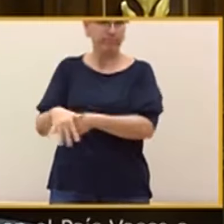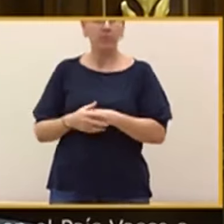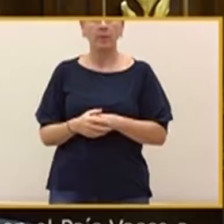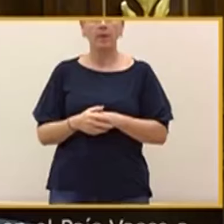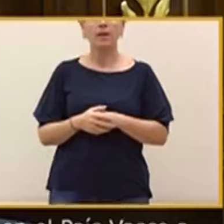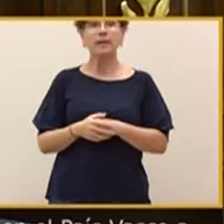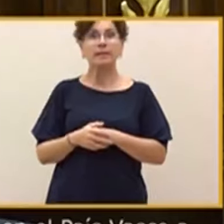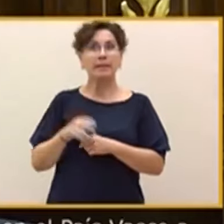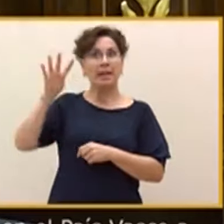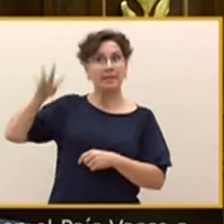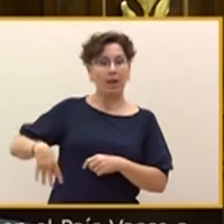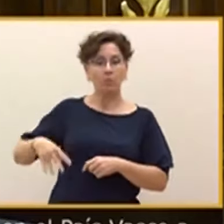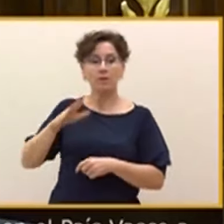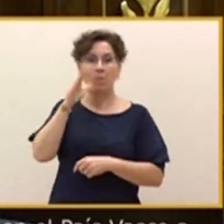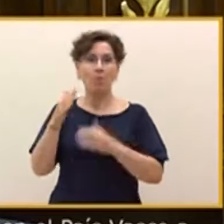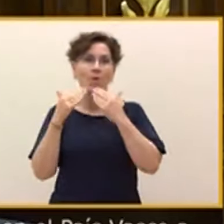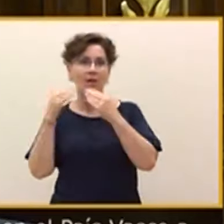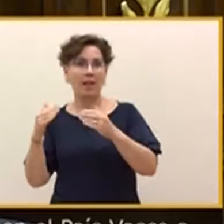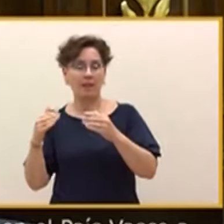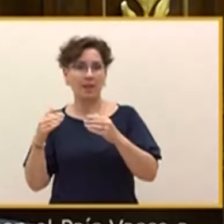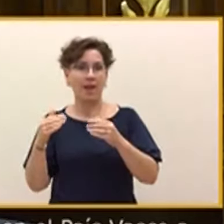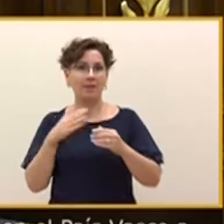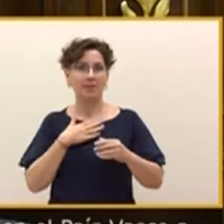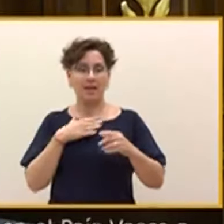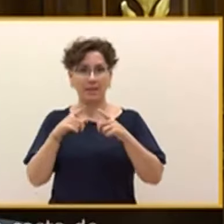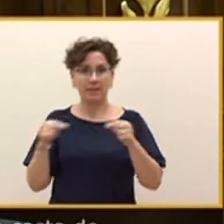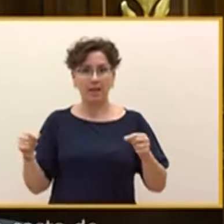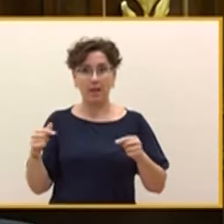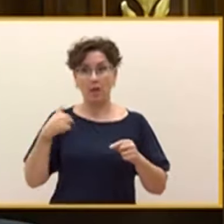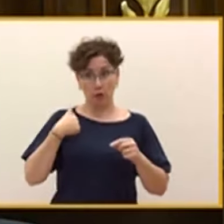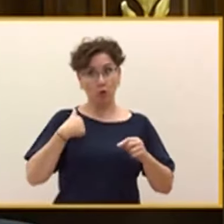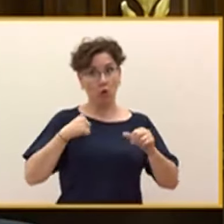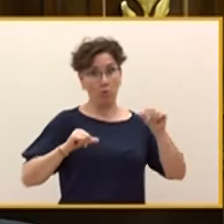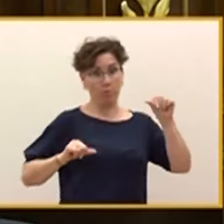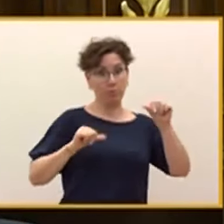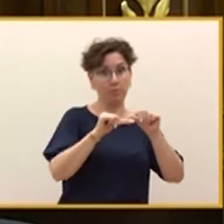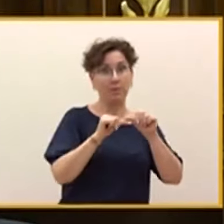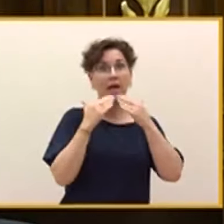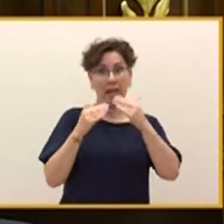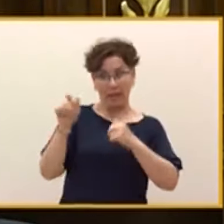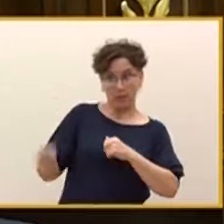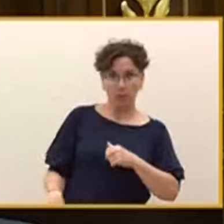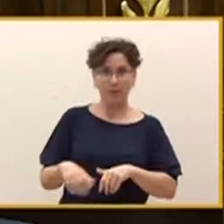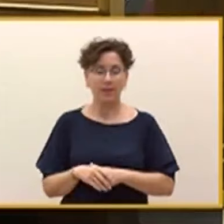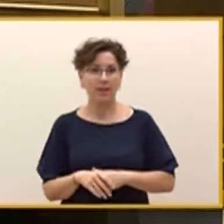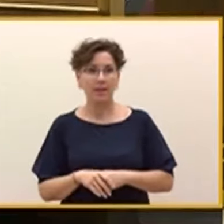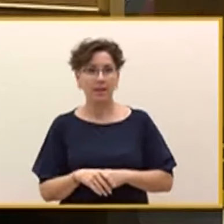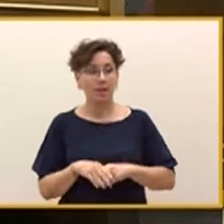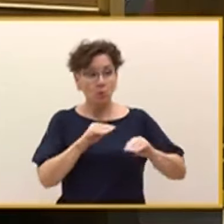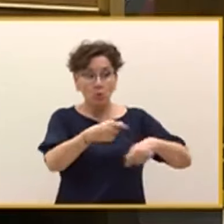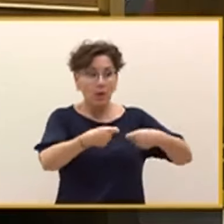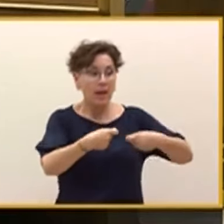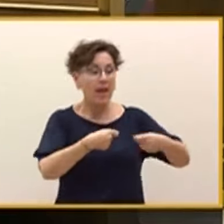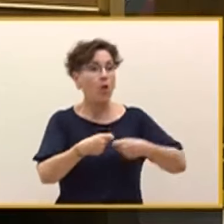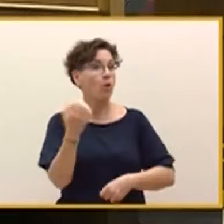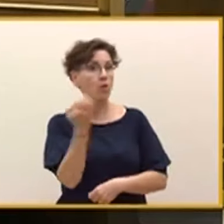Esquerra. Bueno, yo veo un logro subir a costa de usted. Su gran negocio es sacar rédito a